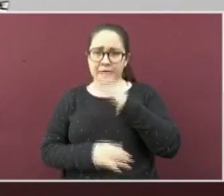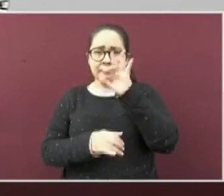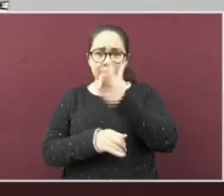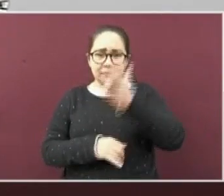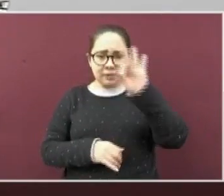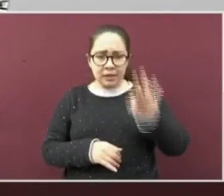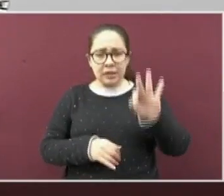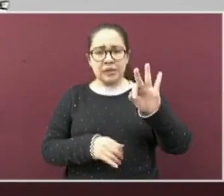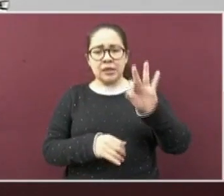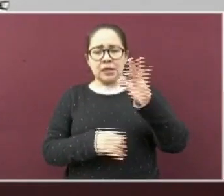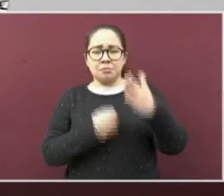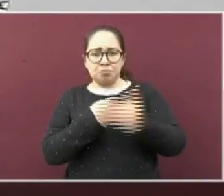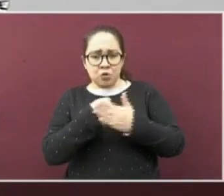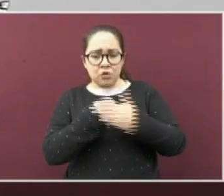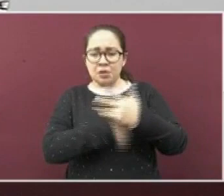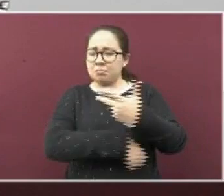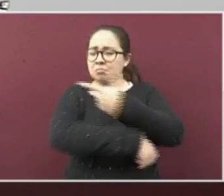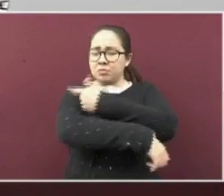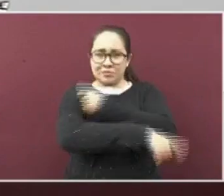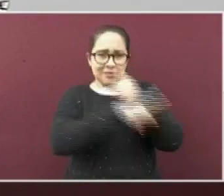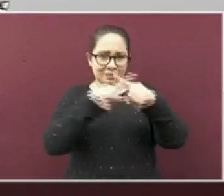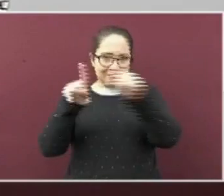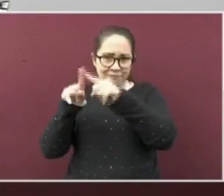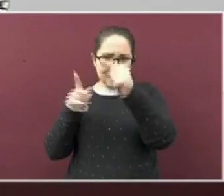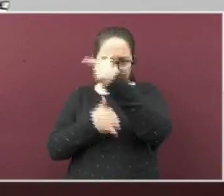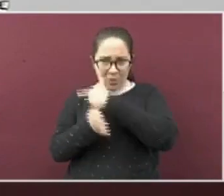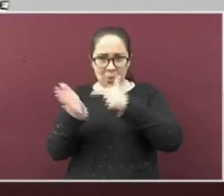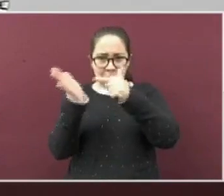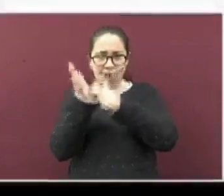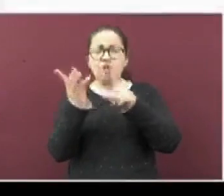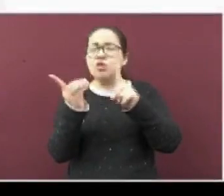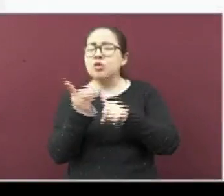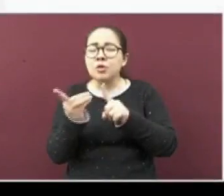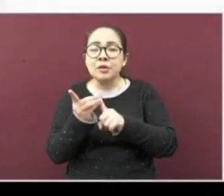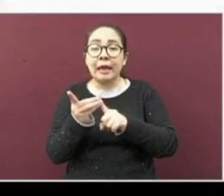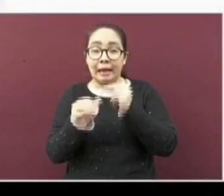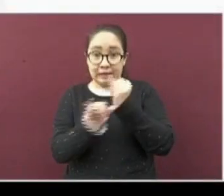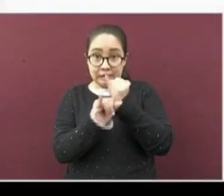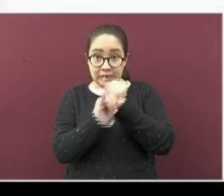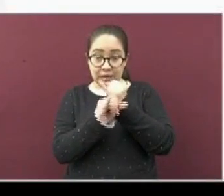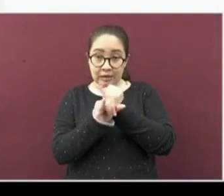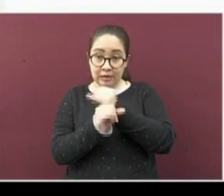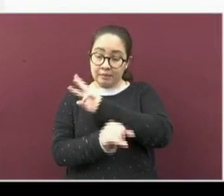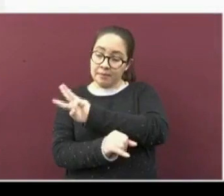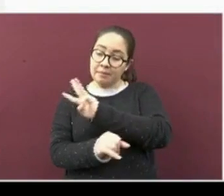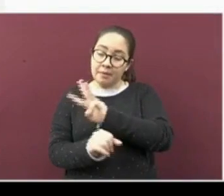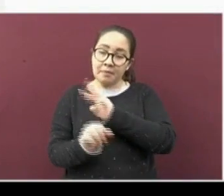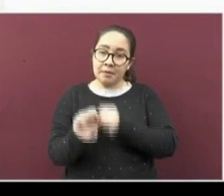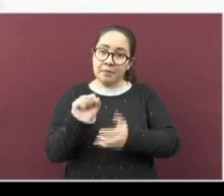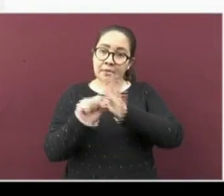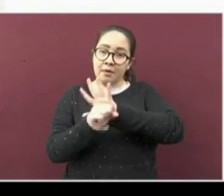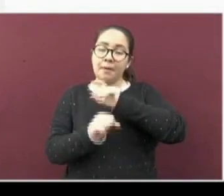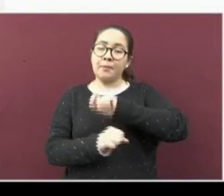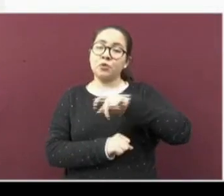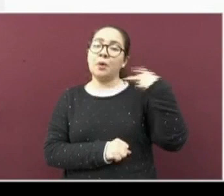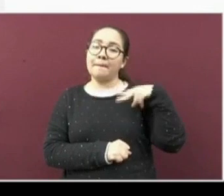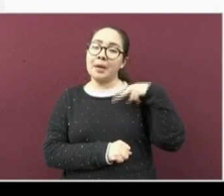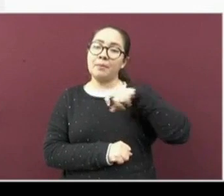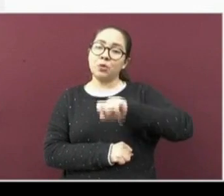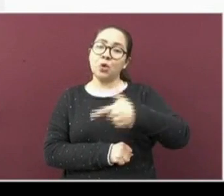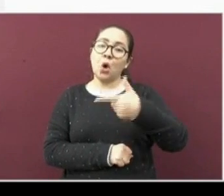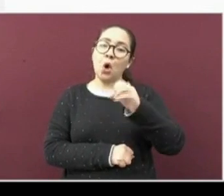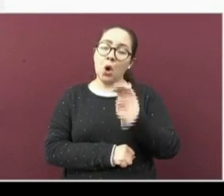vacunación vigente en cada uno de los municipios en la página oficial coronavirus.veracruz